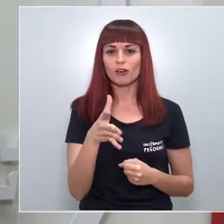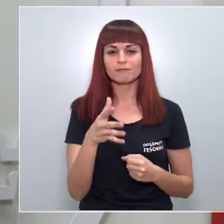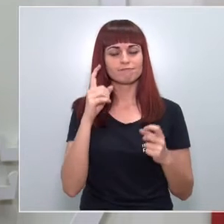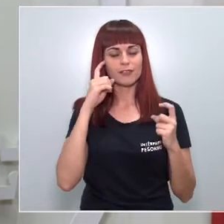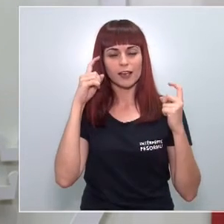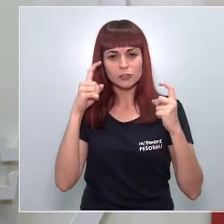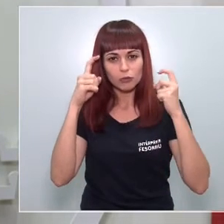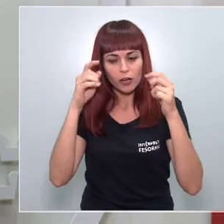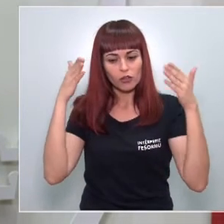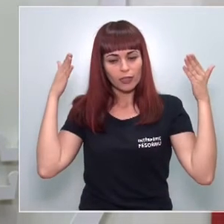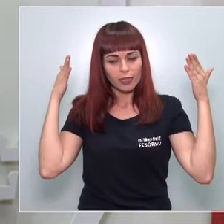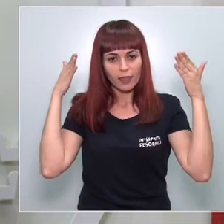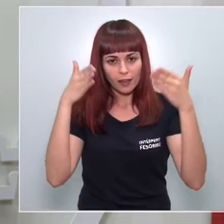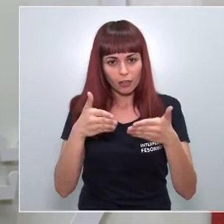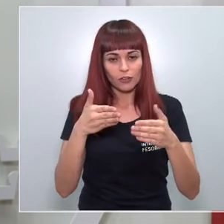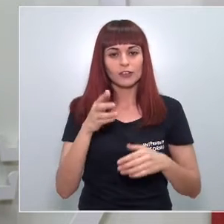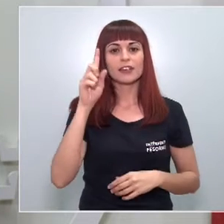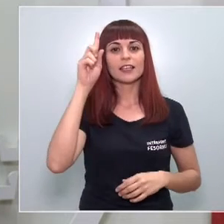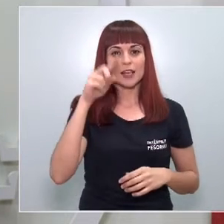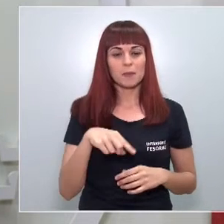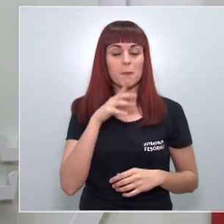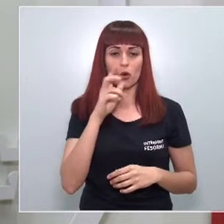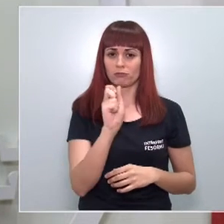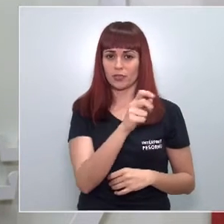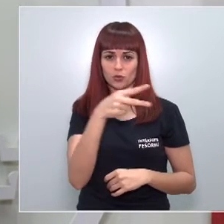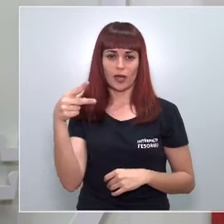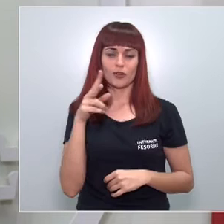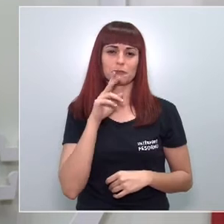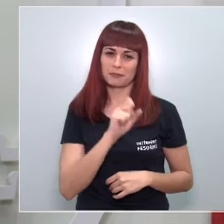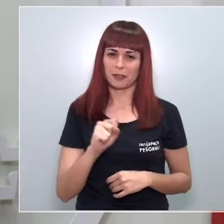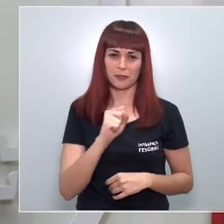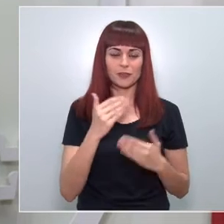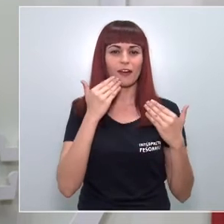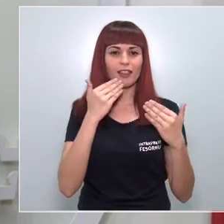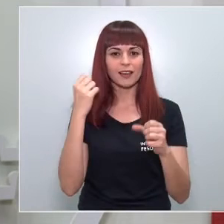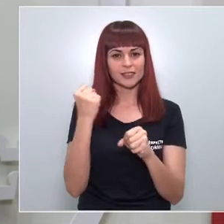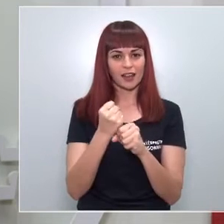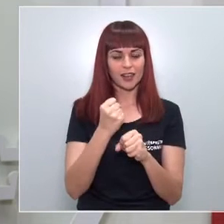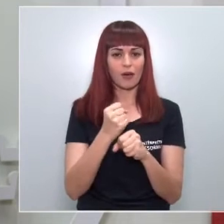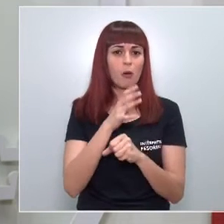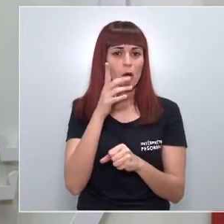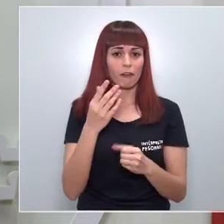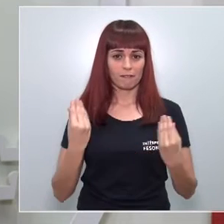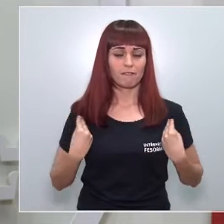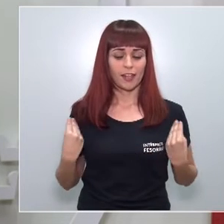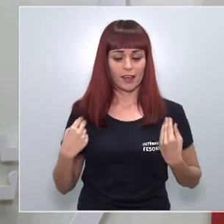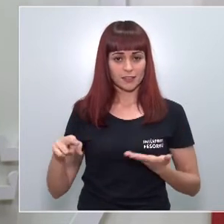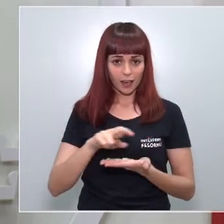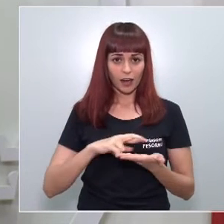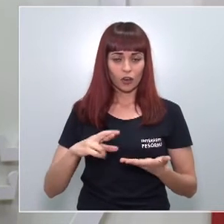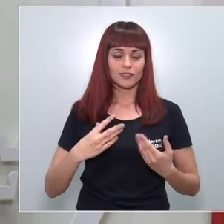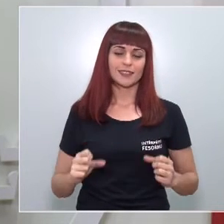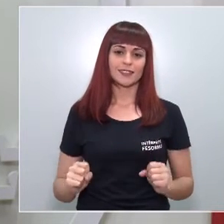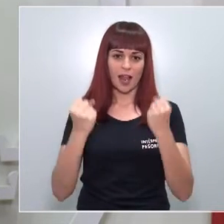esfuerzo y dedicación y también por los excelentes resultados de su trabajo que salva vidas en nuestra región.